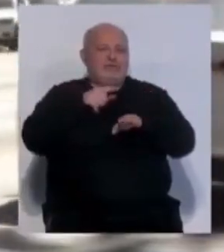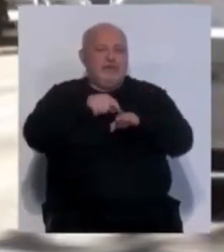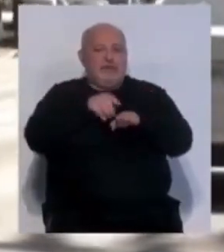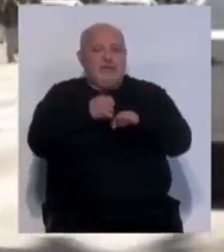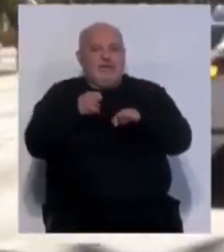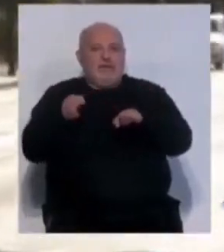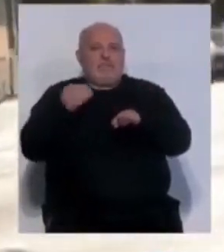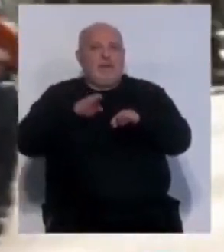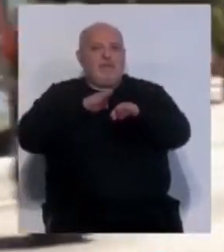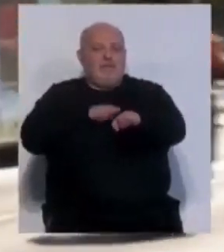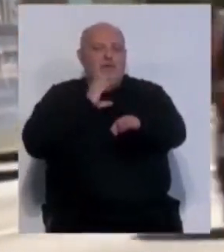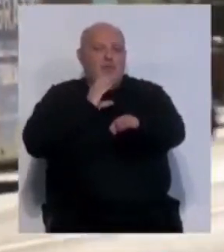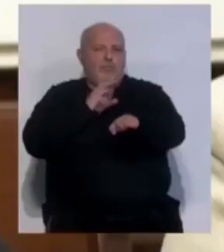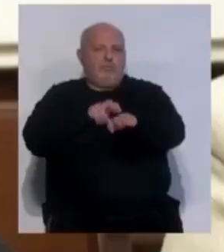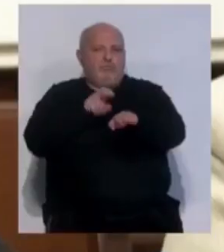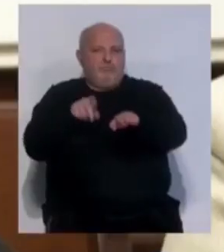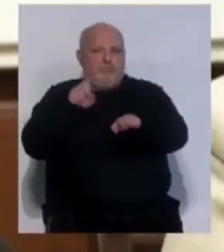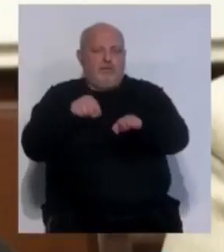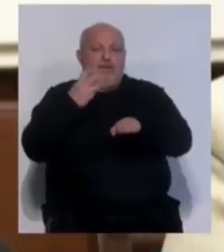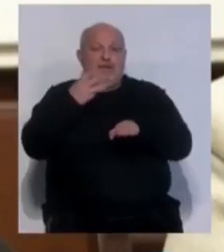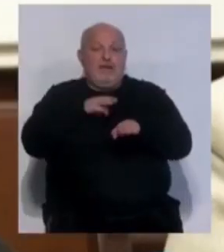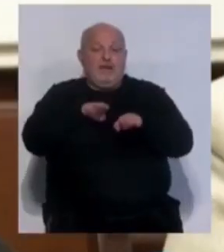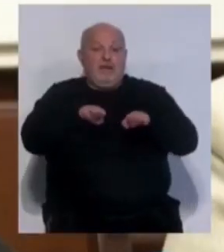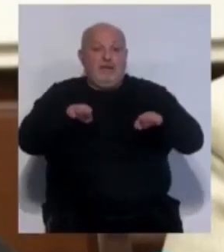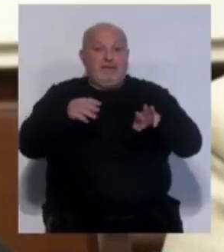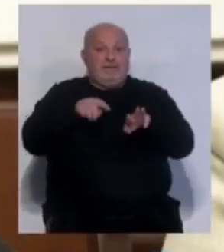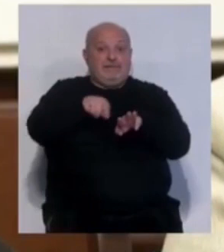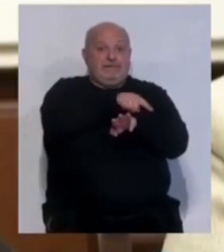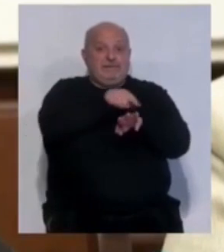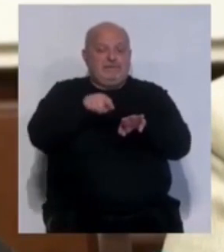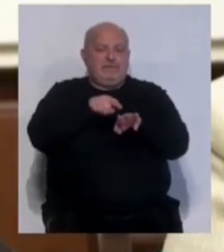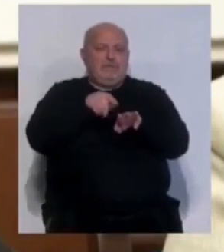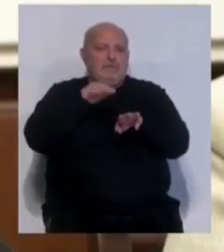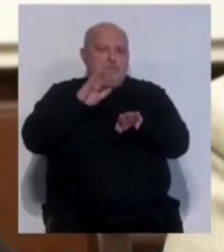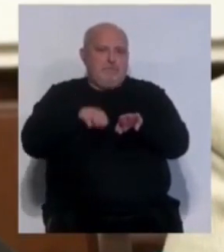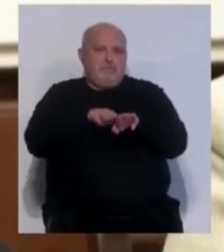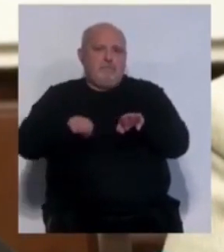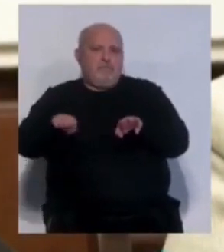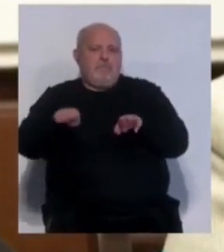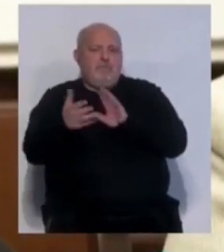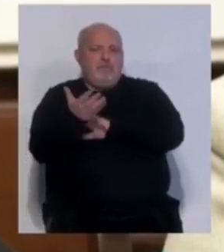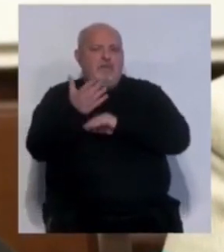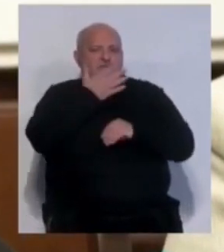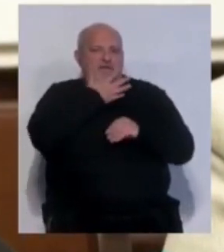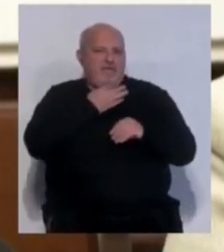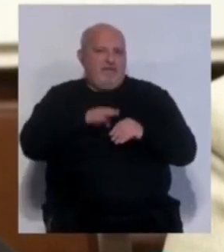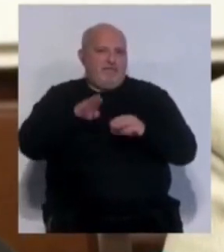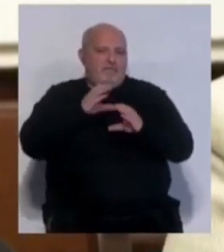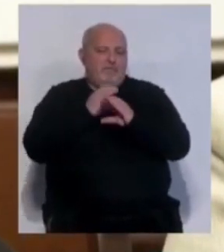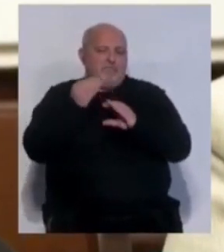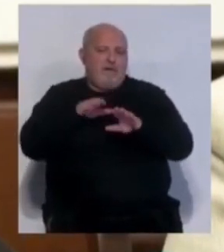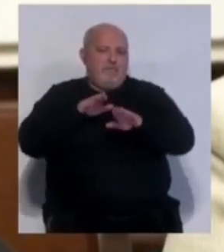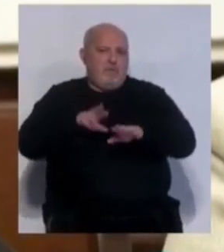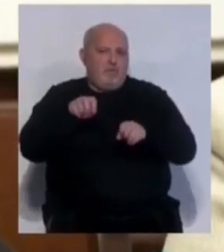ancho de acerado correcto. Y al ser tres carriles pensamos que el impacto es menor y el carril derecho puede absorber ese